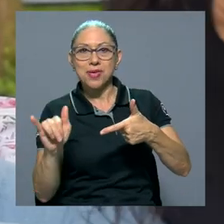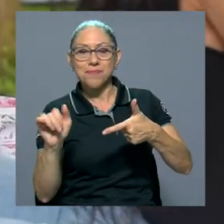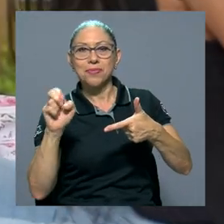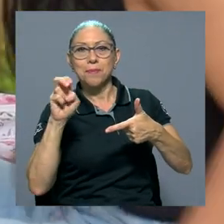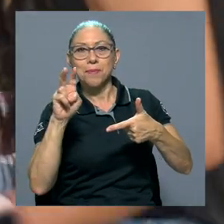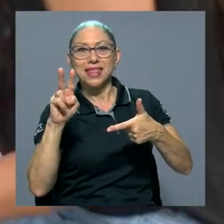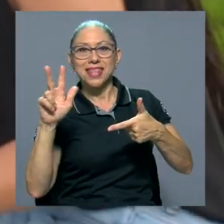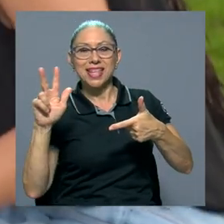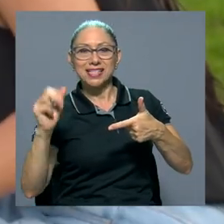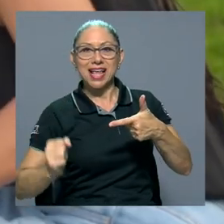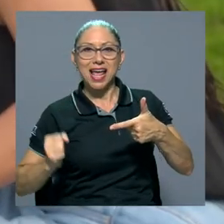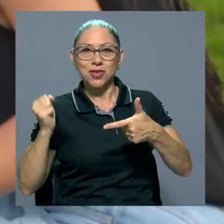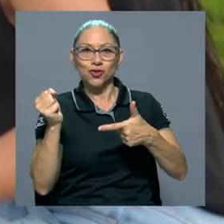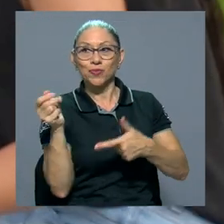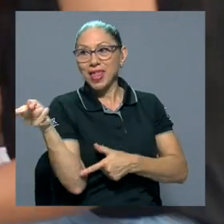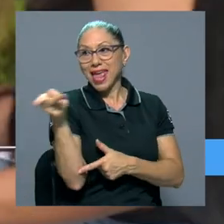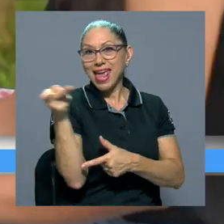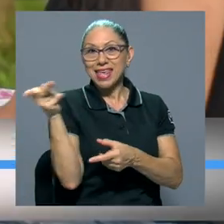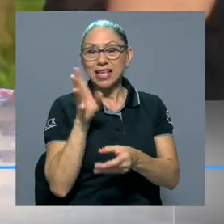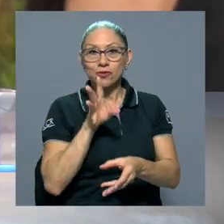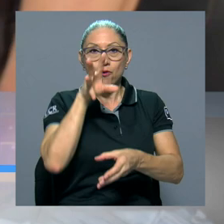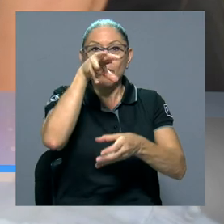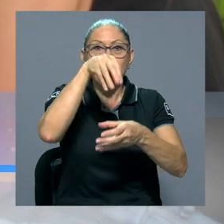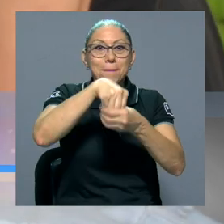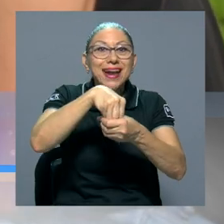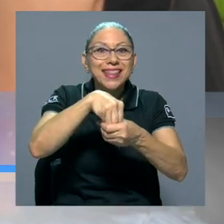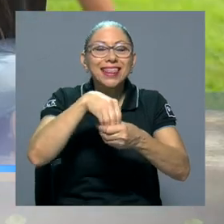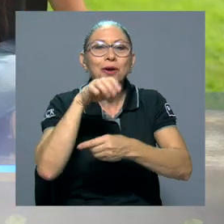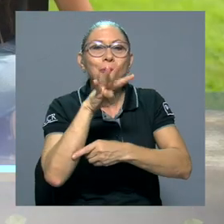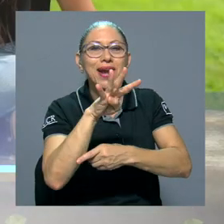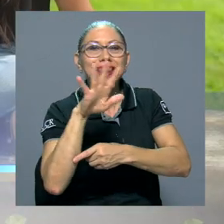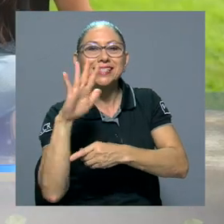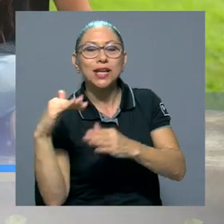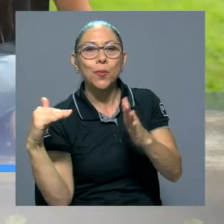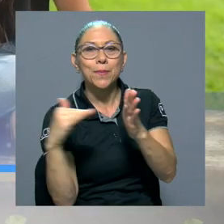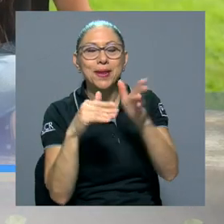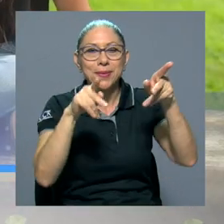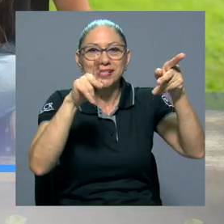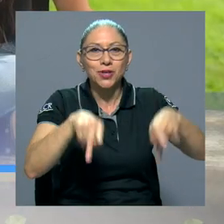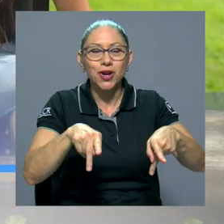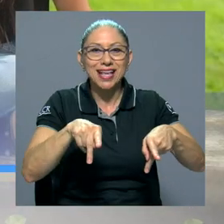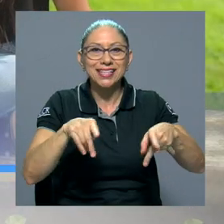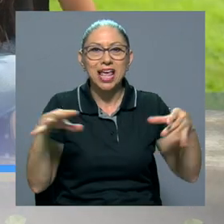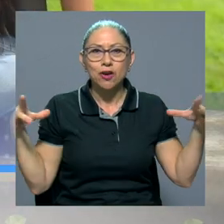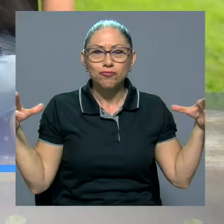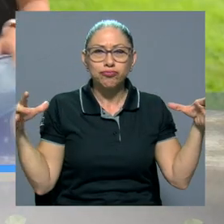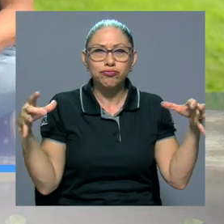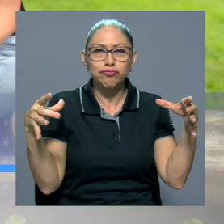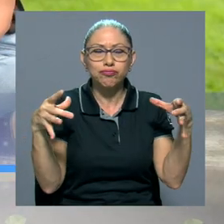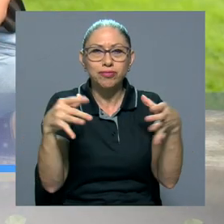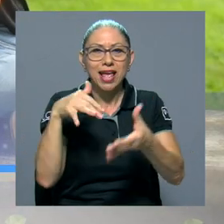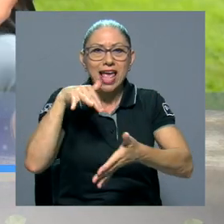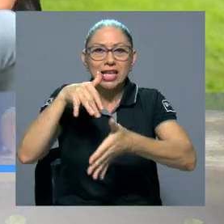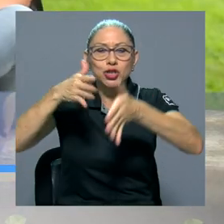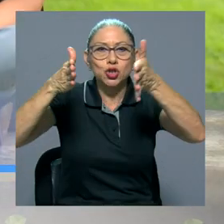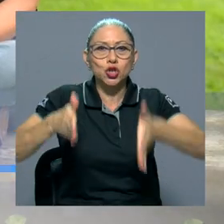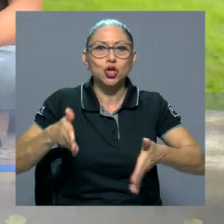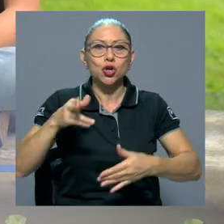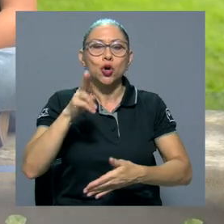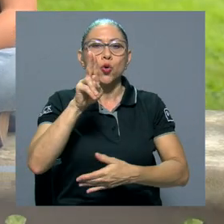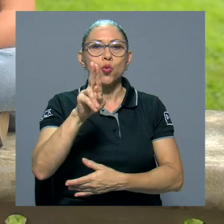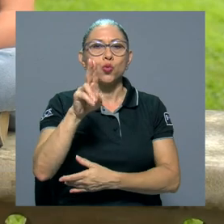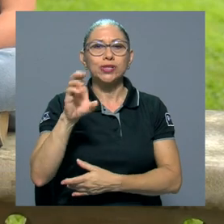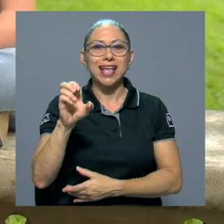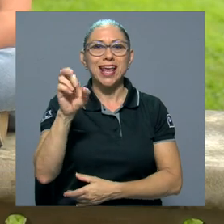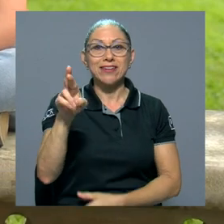23 años de edad. Ellas forman parte de las 45.000 personas que conforman la población estudiantil de la